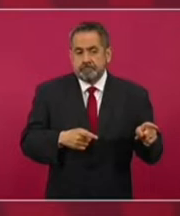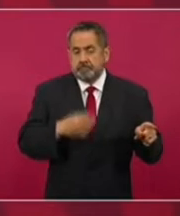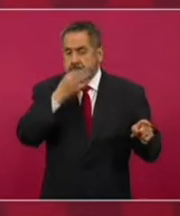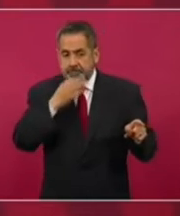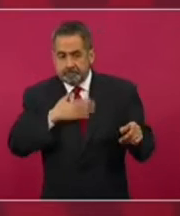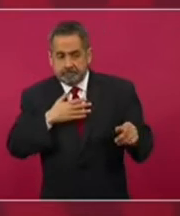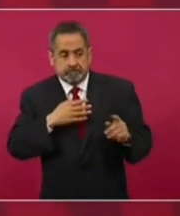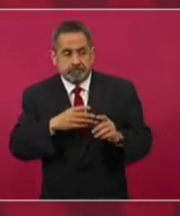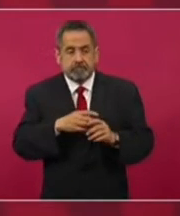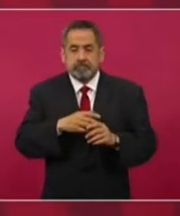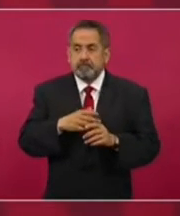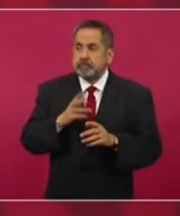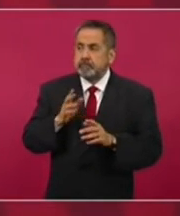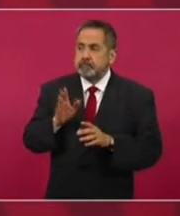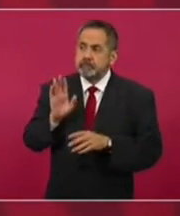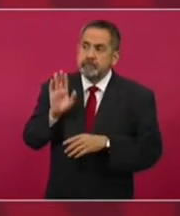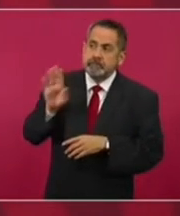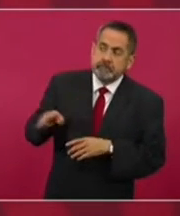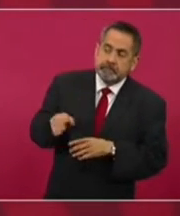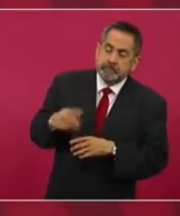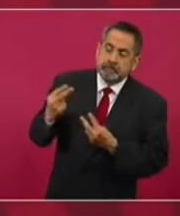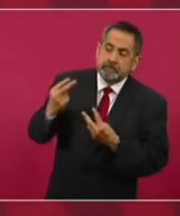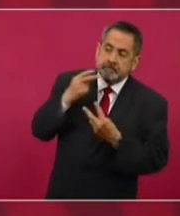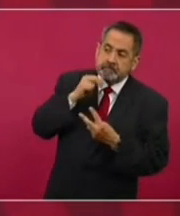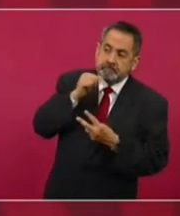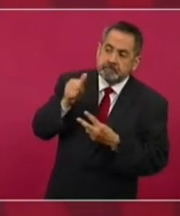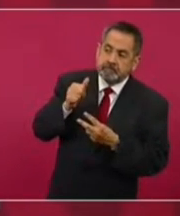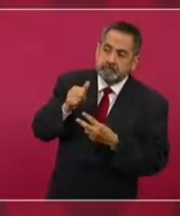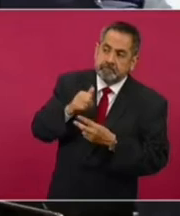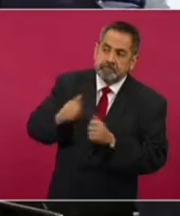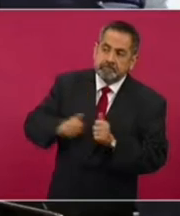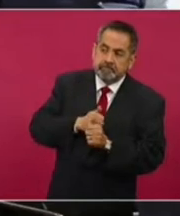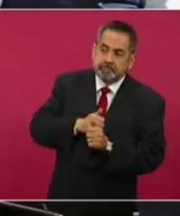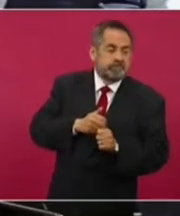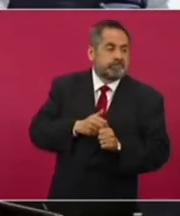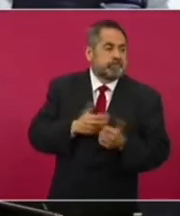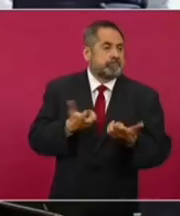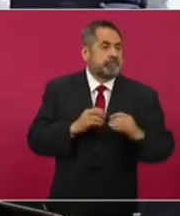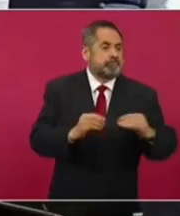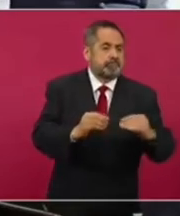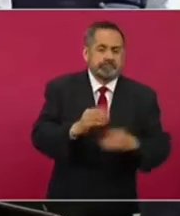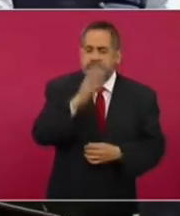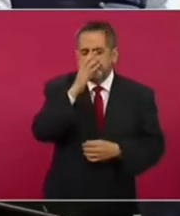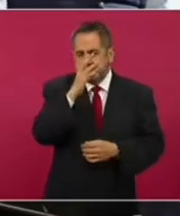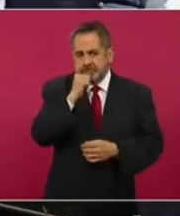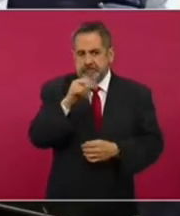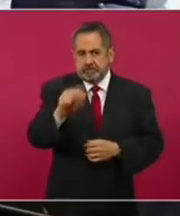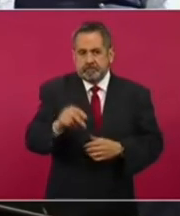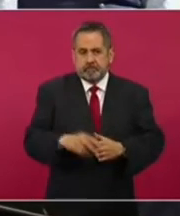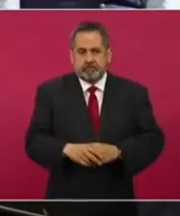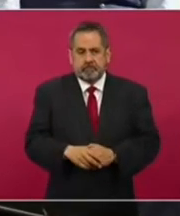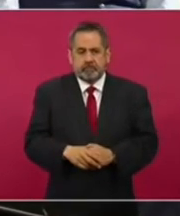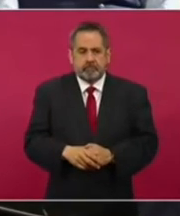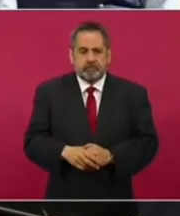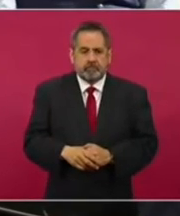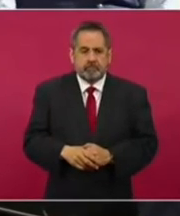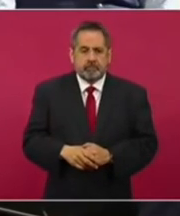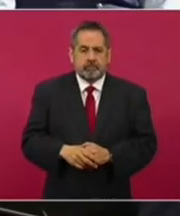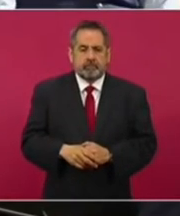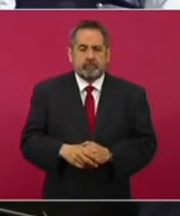de nosotros, no